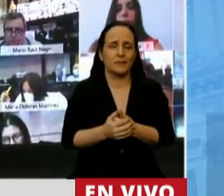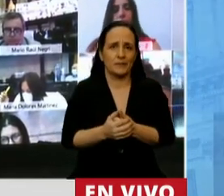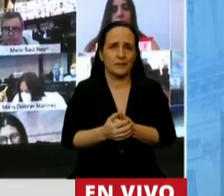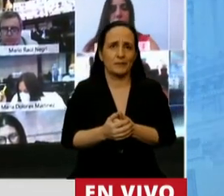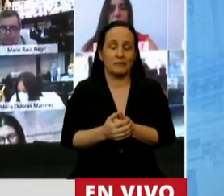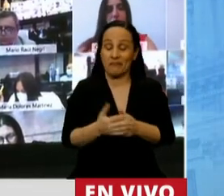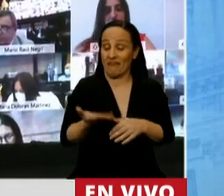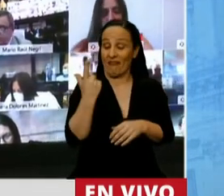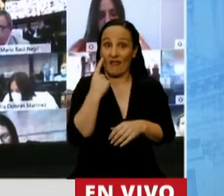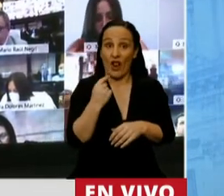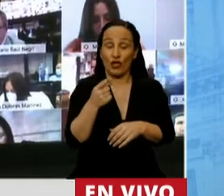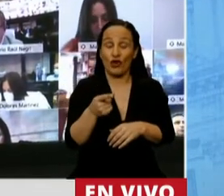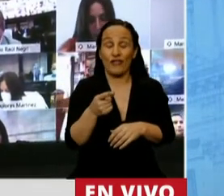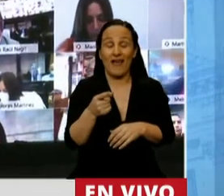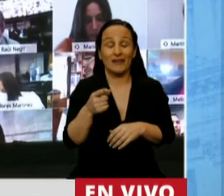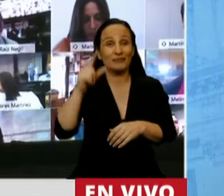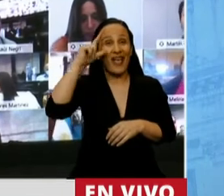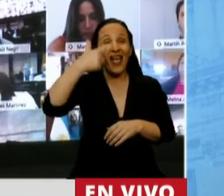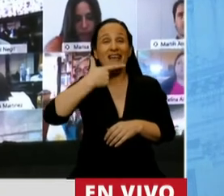El otro día escuchaba, Estela,